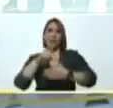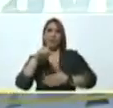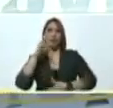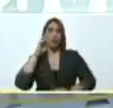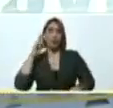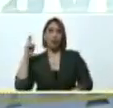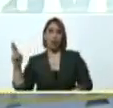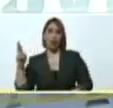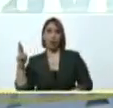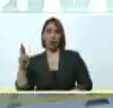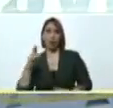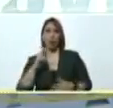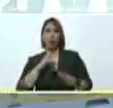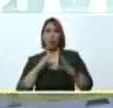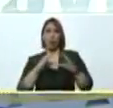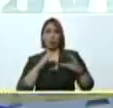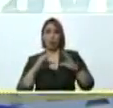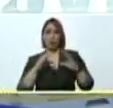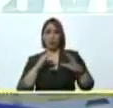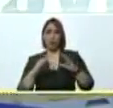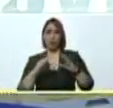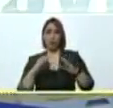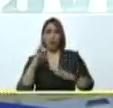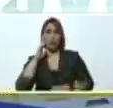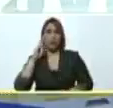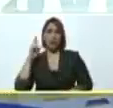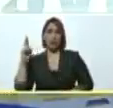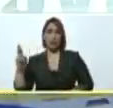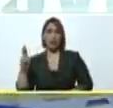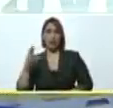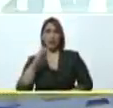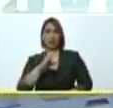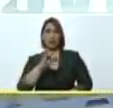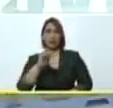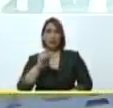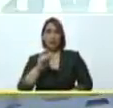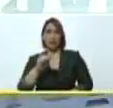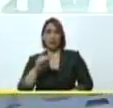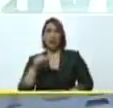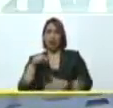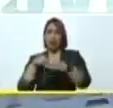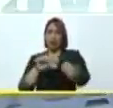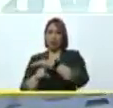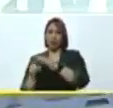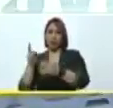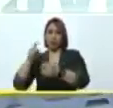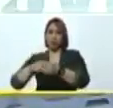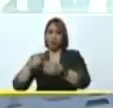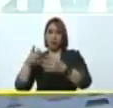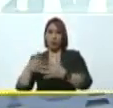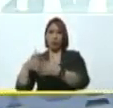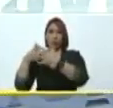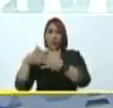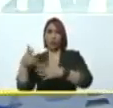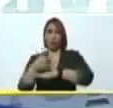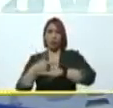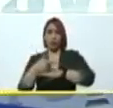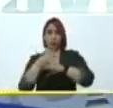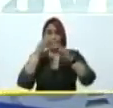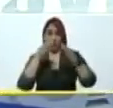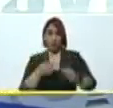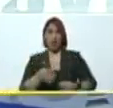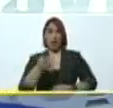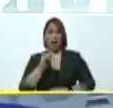de comunicación radial de la CIA, del gobierno de los Estados Unidos, es oficial, pues trabaja